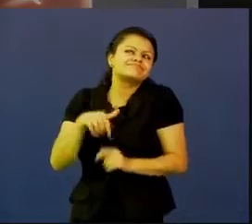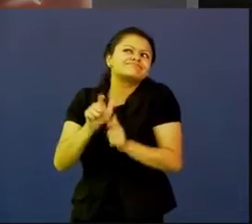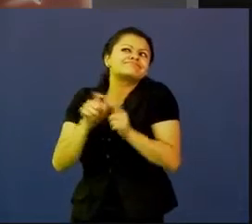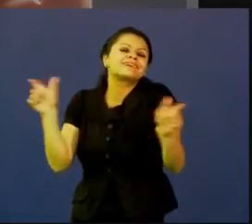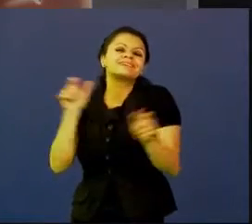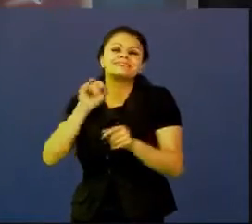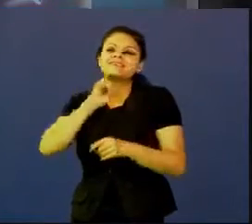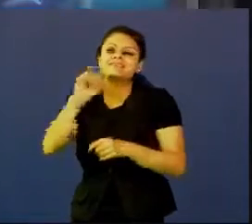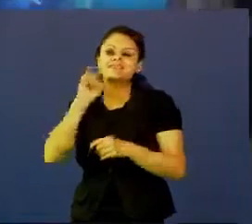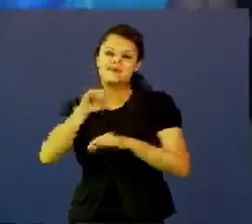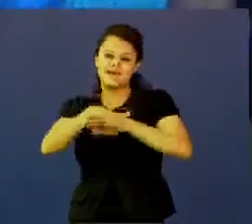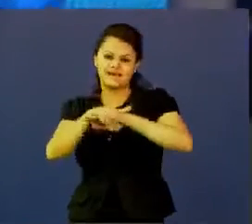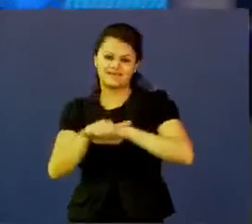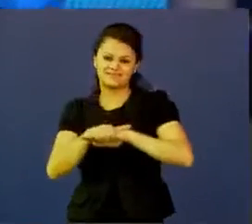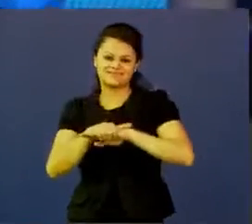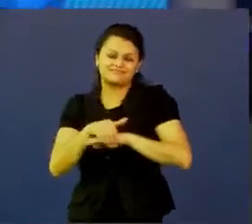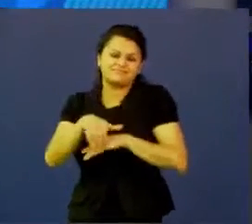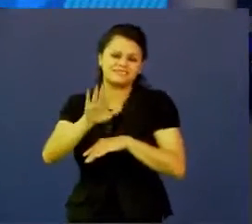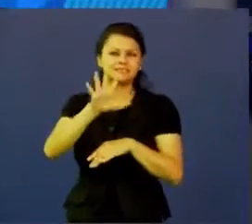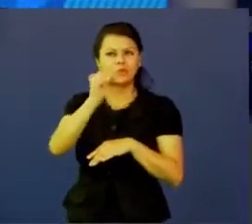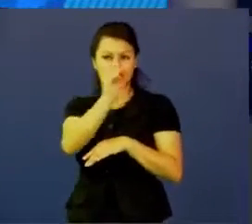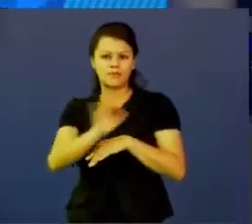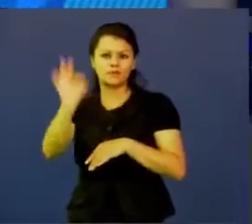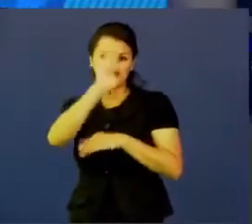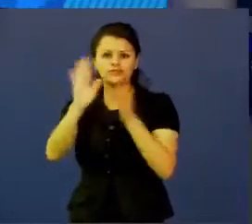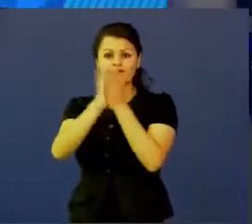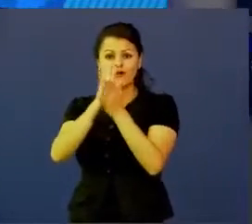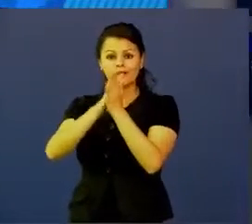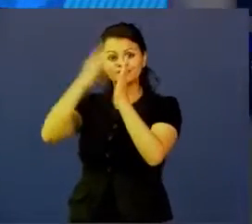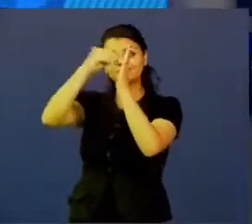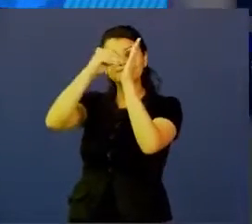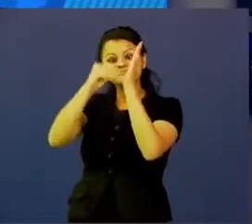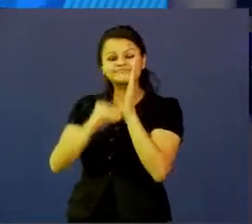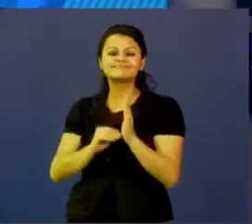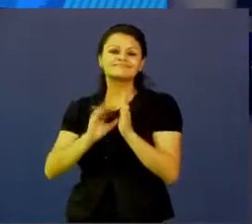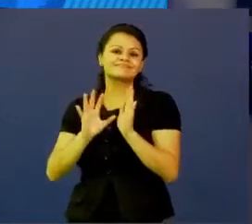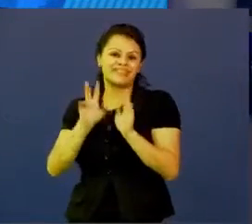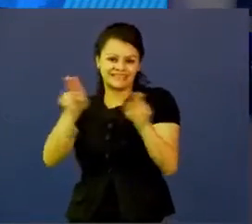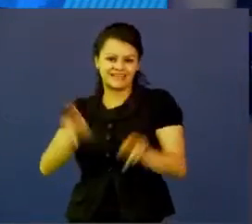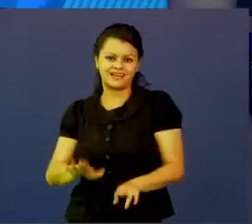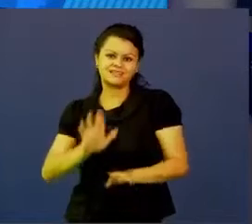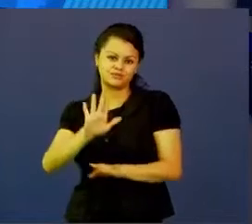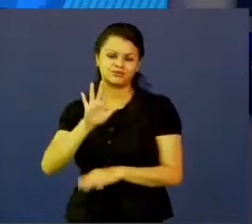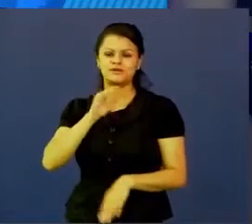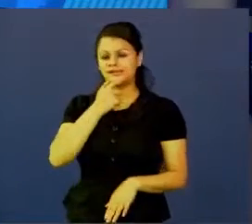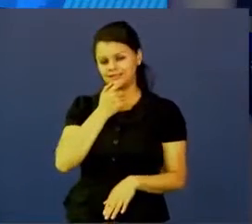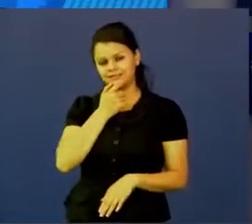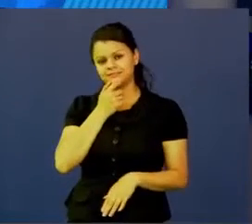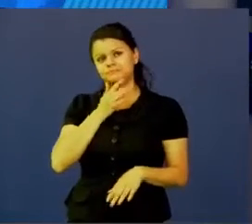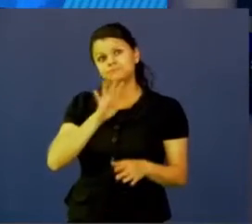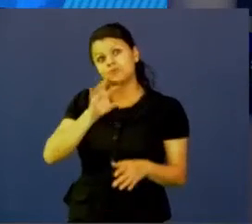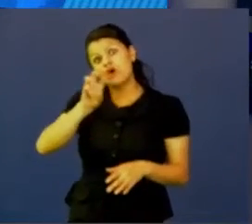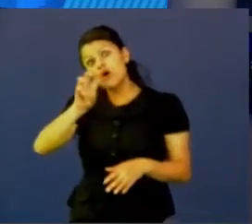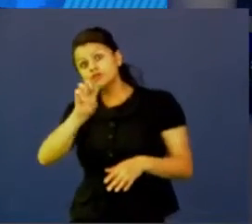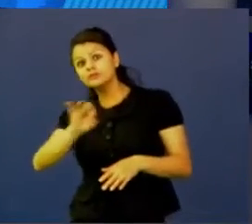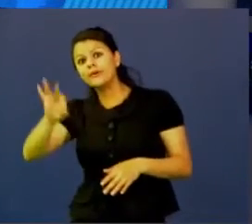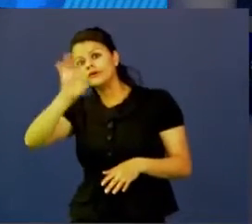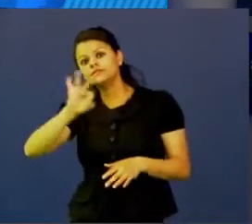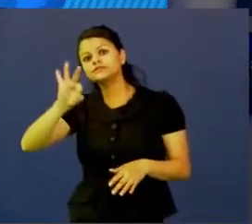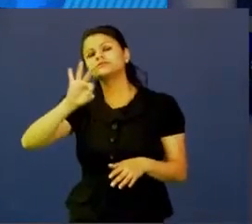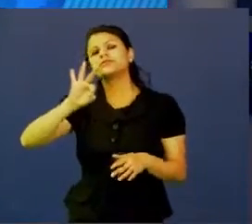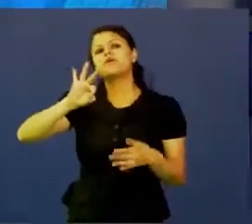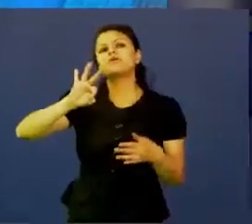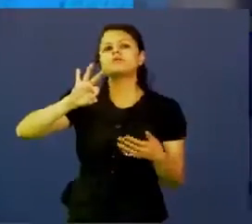un poco más del 50% del contenido en internet está en inglés y solamente alrededor del 8% está